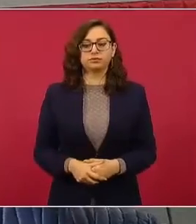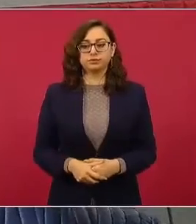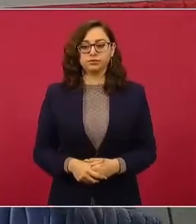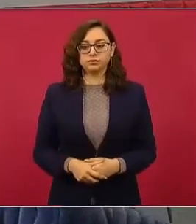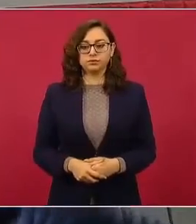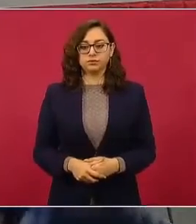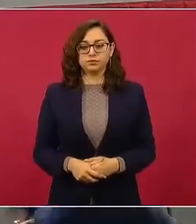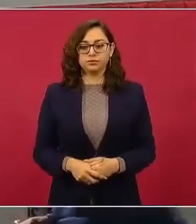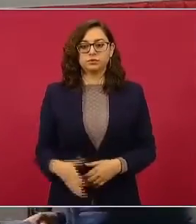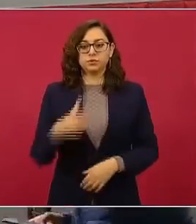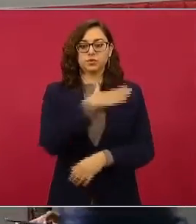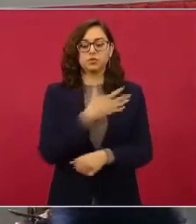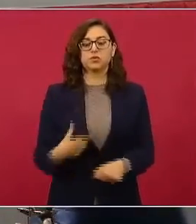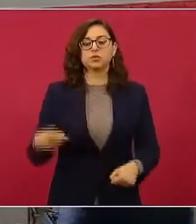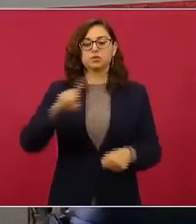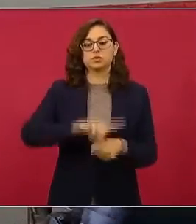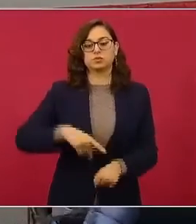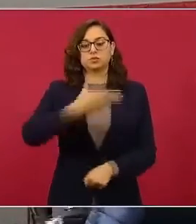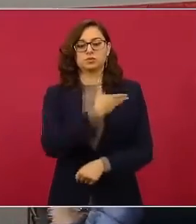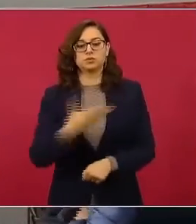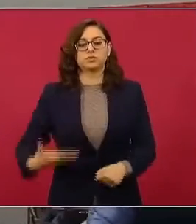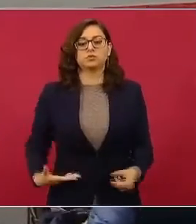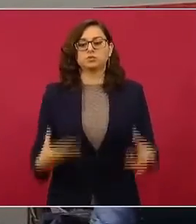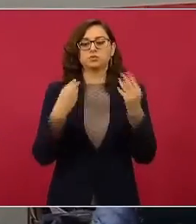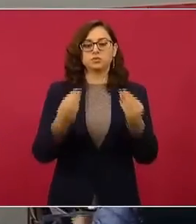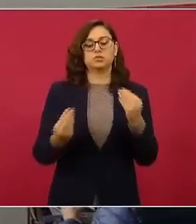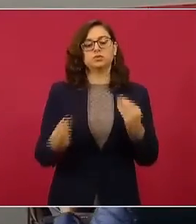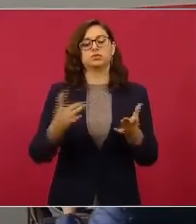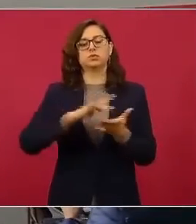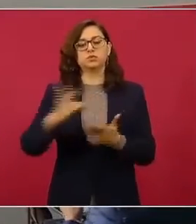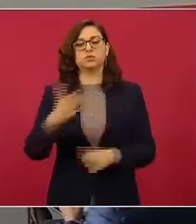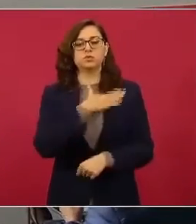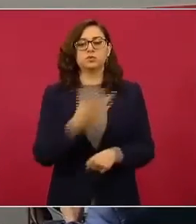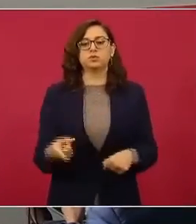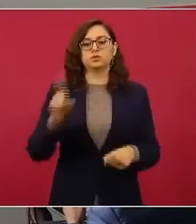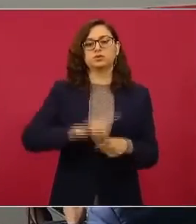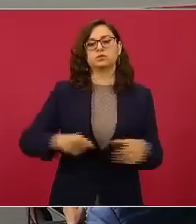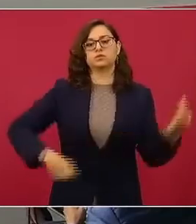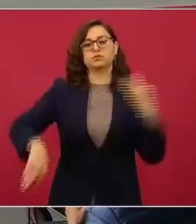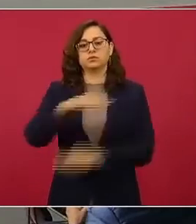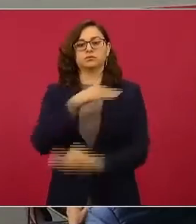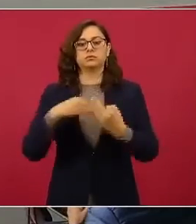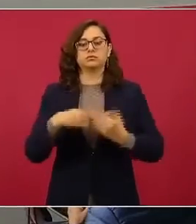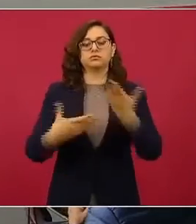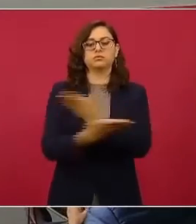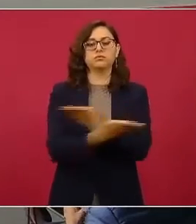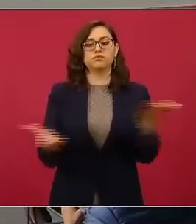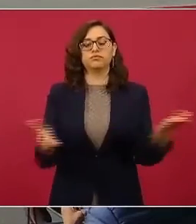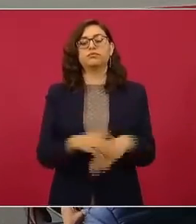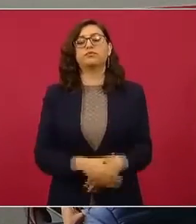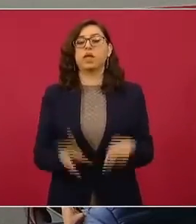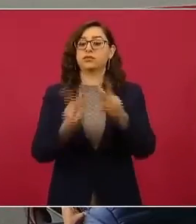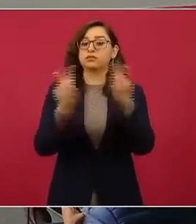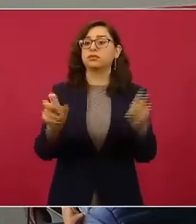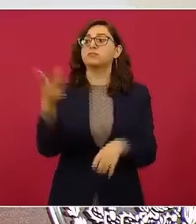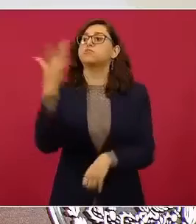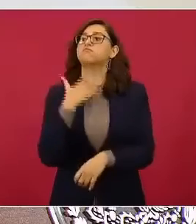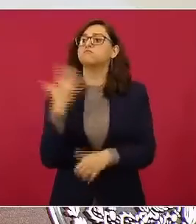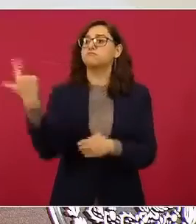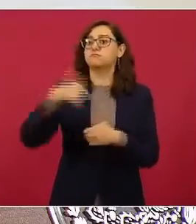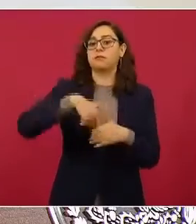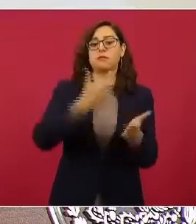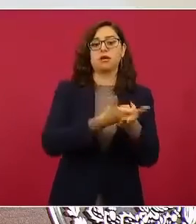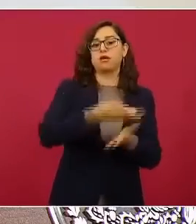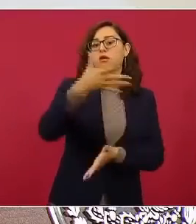Buenos días, señor presidente, muchas gracias, buenos días a todas y todos ustedes. ¿Quién es quién en el precio de los combustibles? Empezamos en los